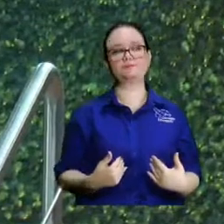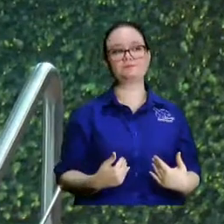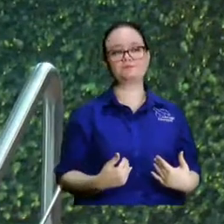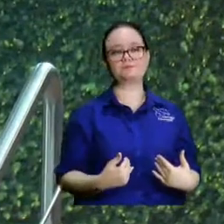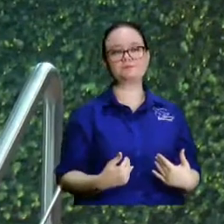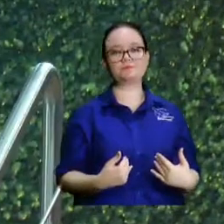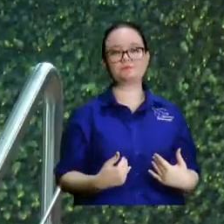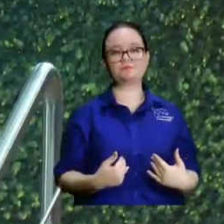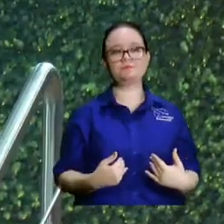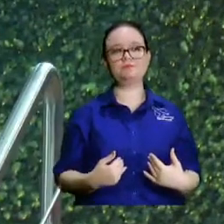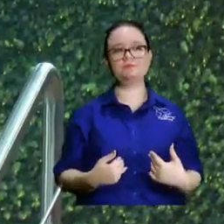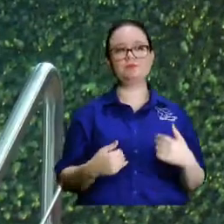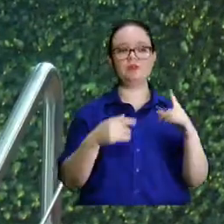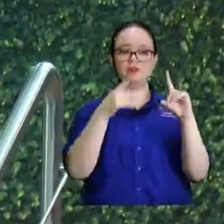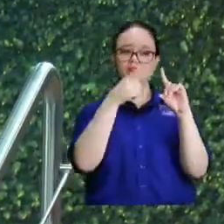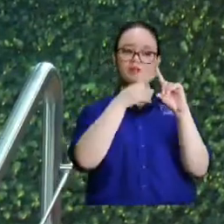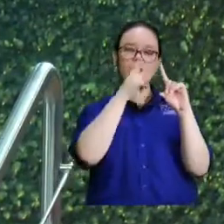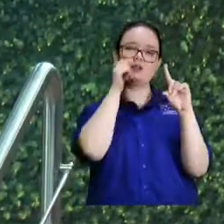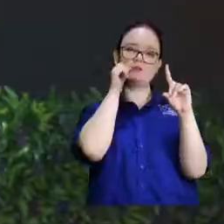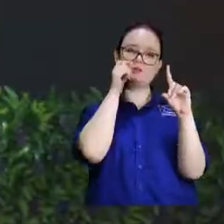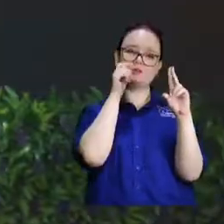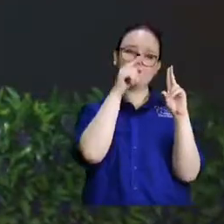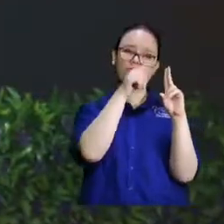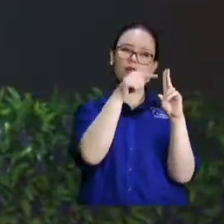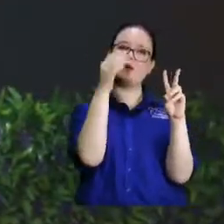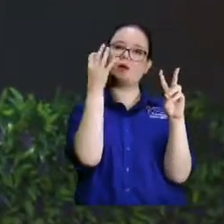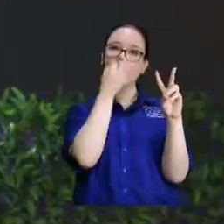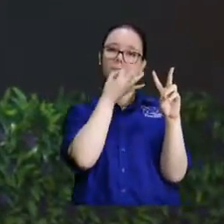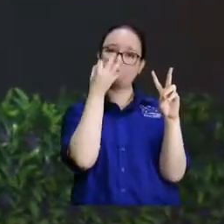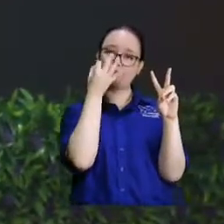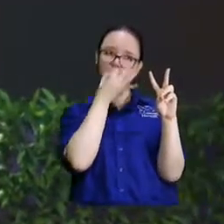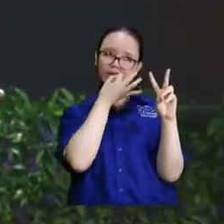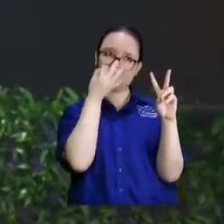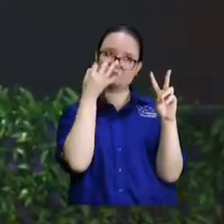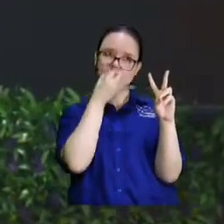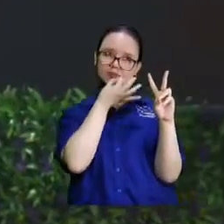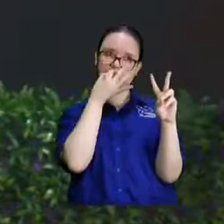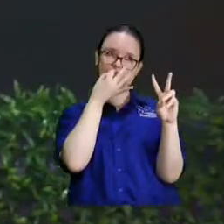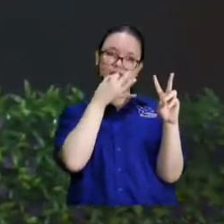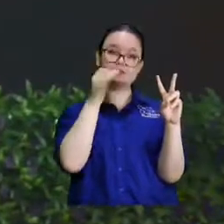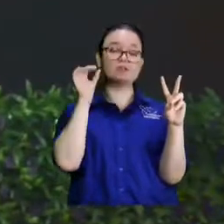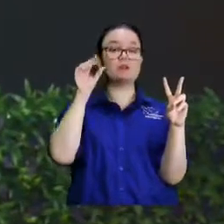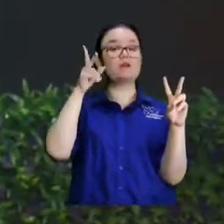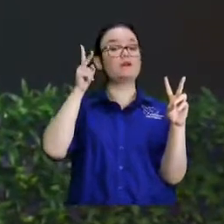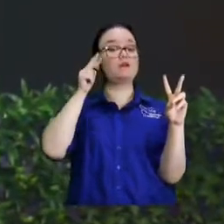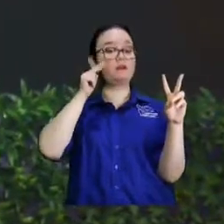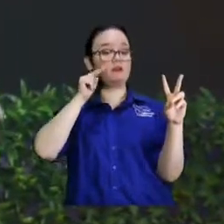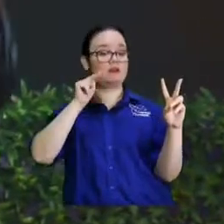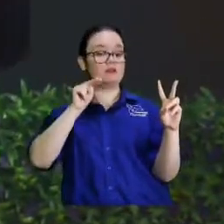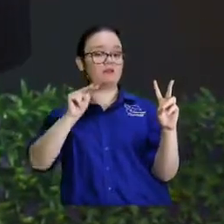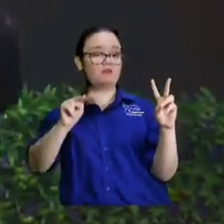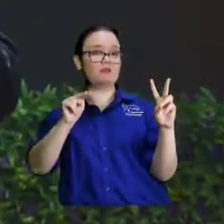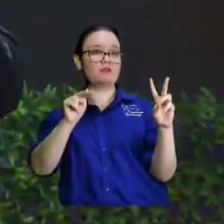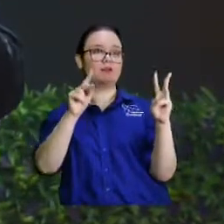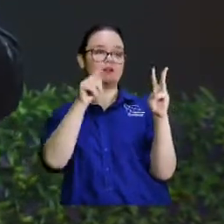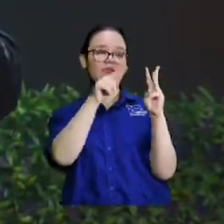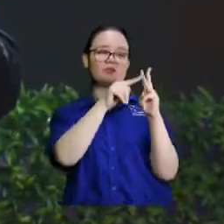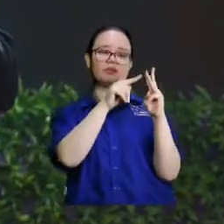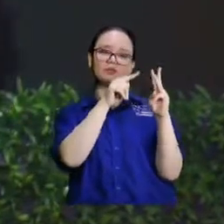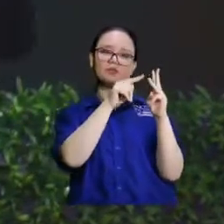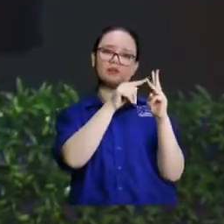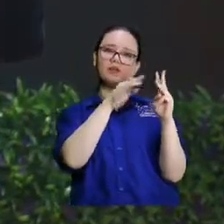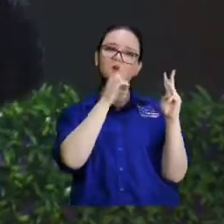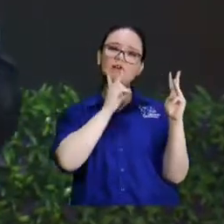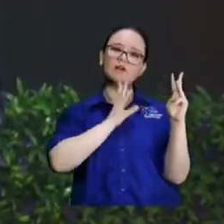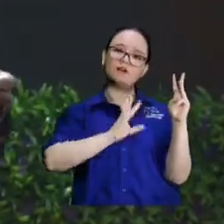mejor de una manera didáctica entonces están los hombres y las mujeres y viendo los hijos de Dios ahí hay una tres tres